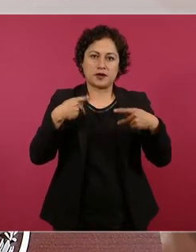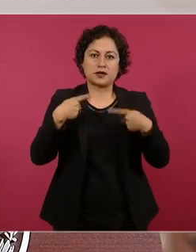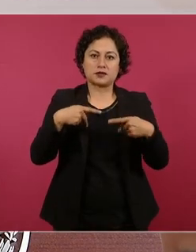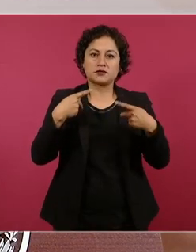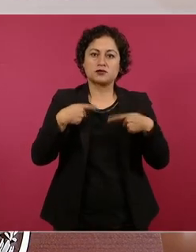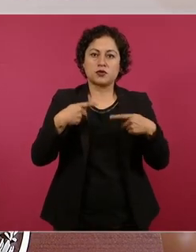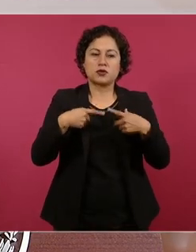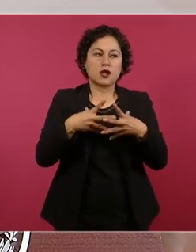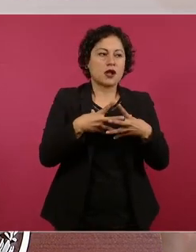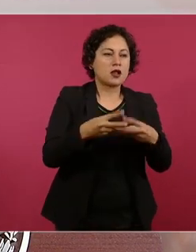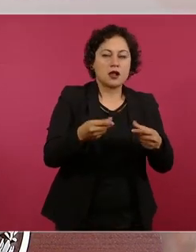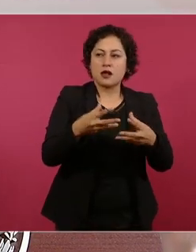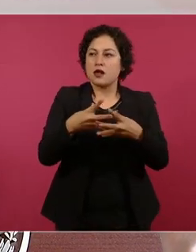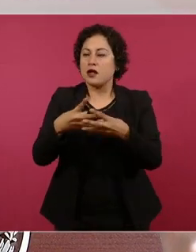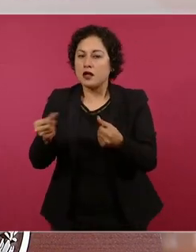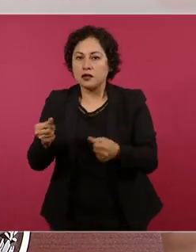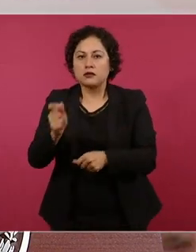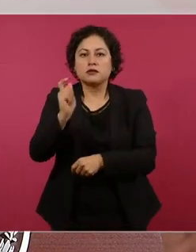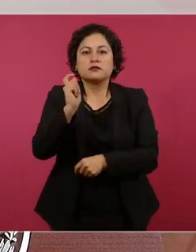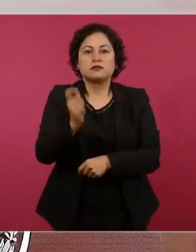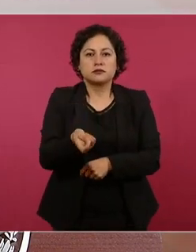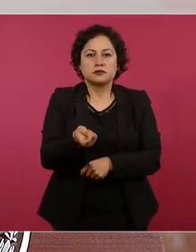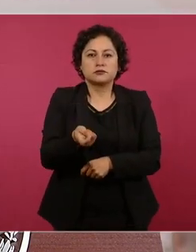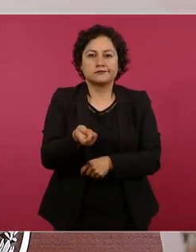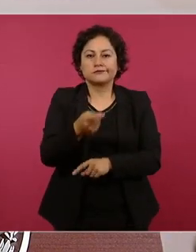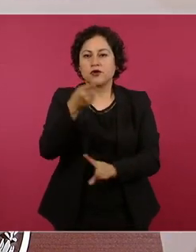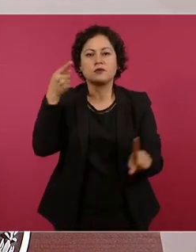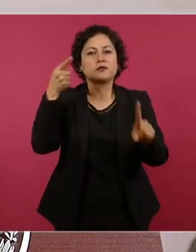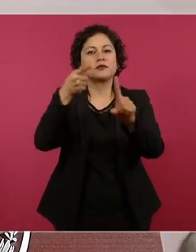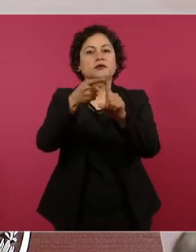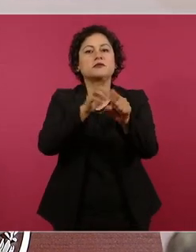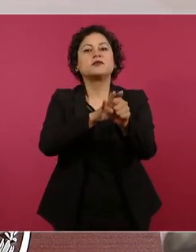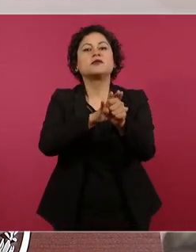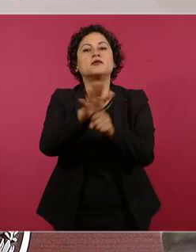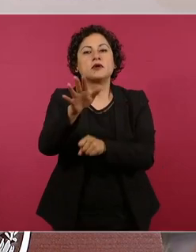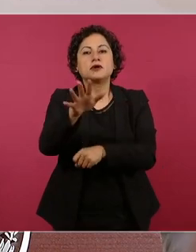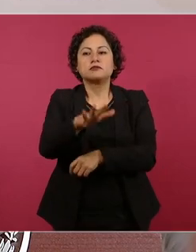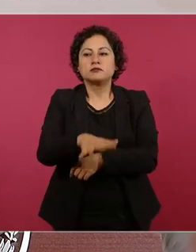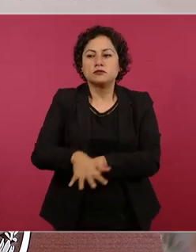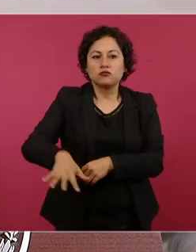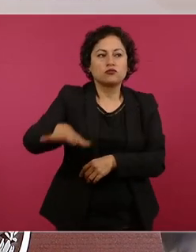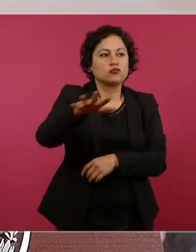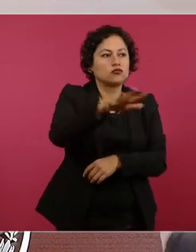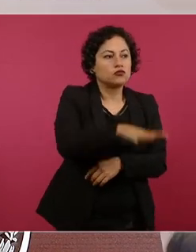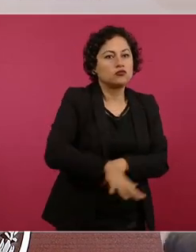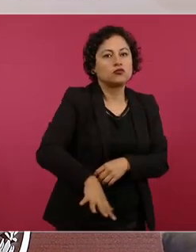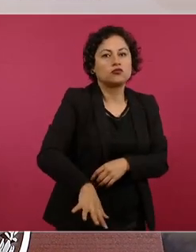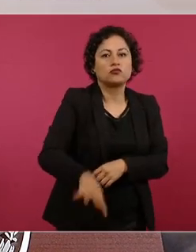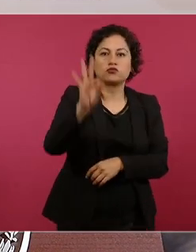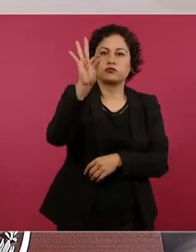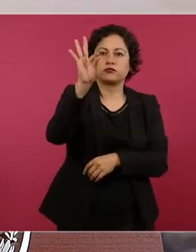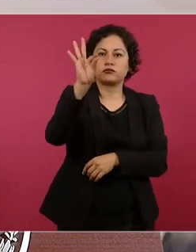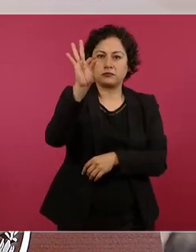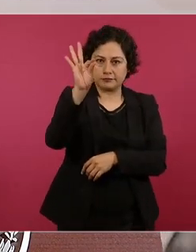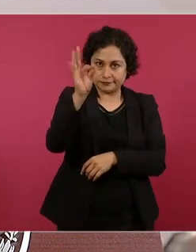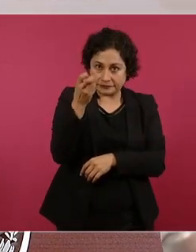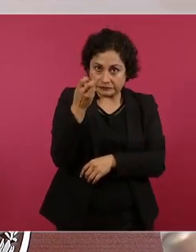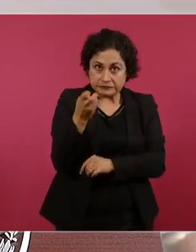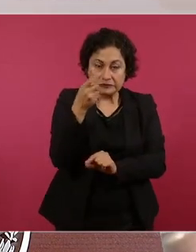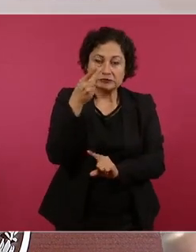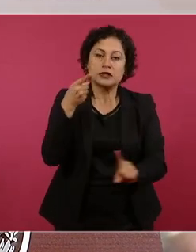desaparecidas es buscar y encontrar a las personas este es el punto